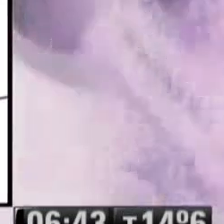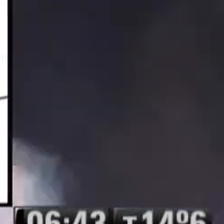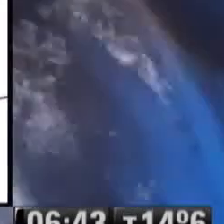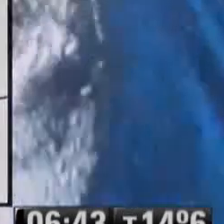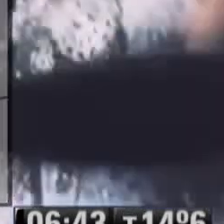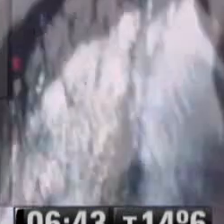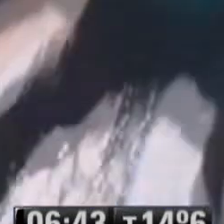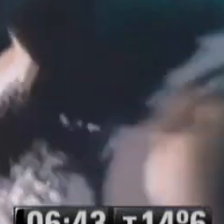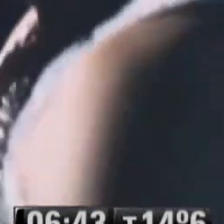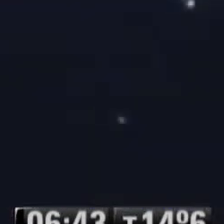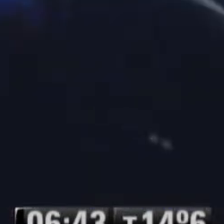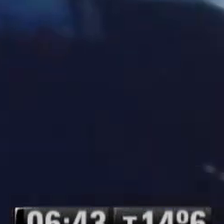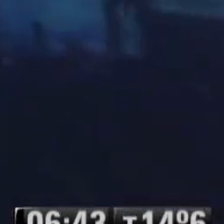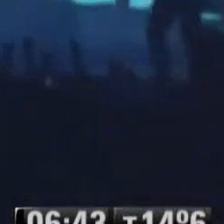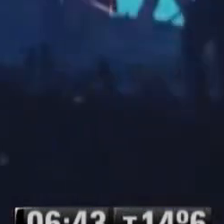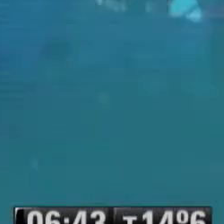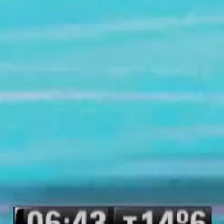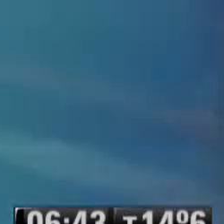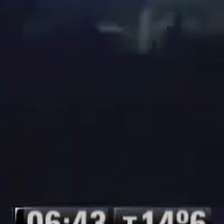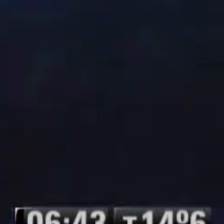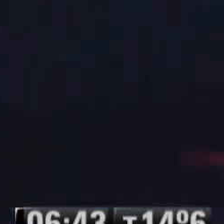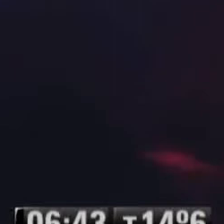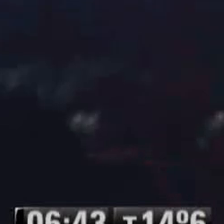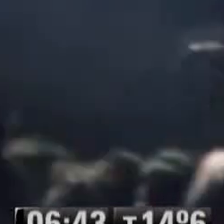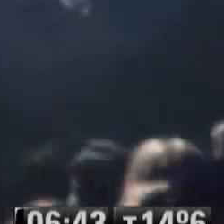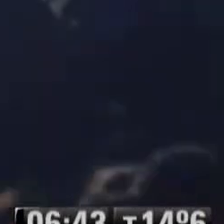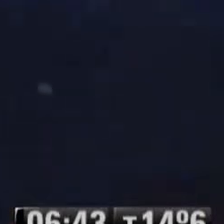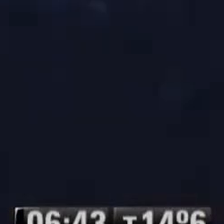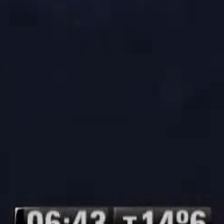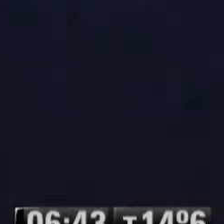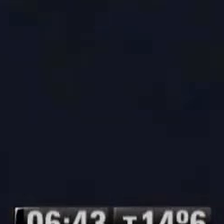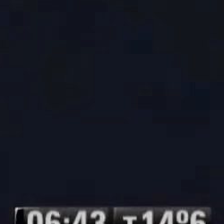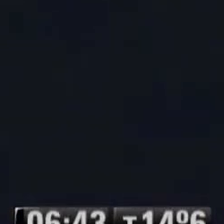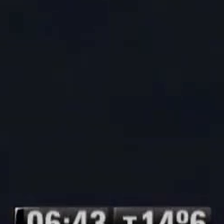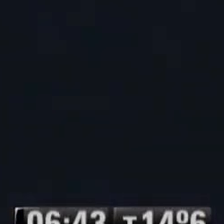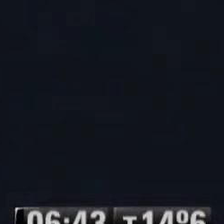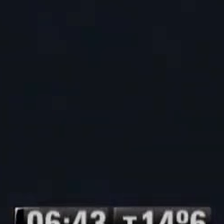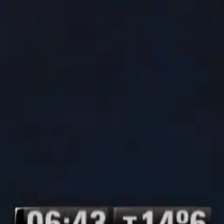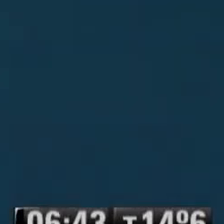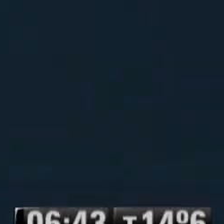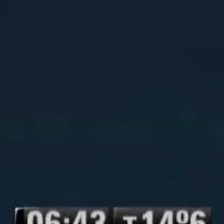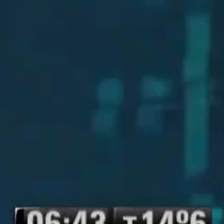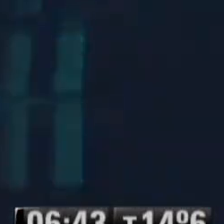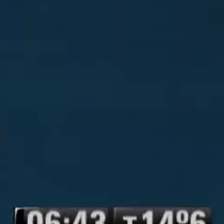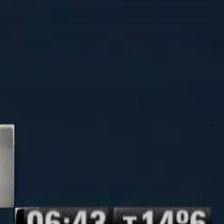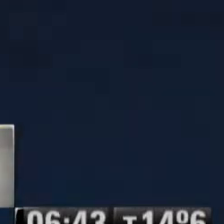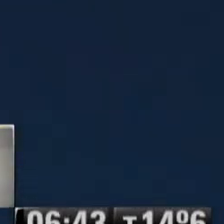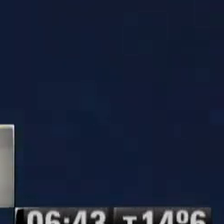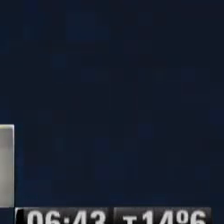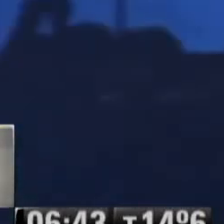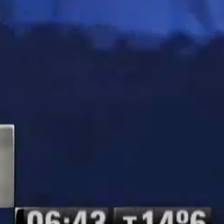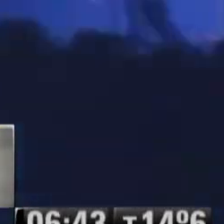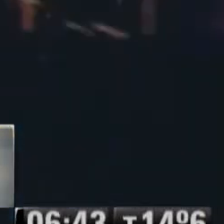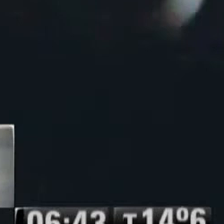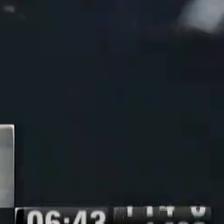-lapios Transformarse en el teto, se apoderan de la calle Pantillas del futuro, plantaláserse en los